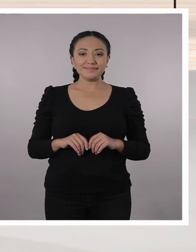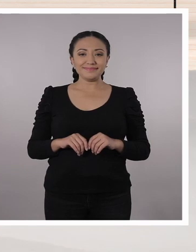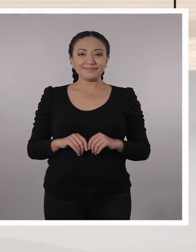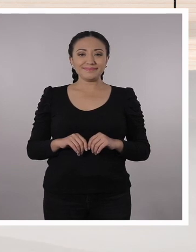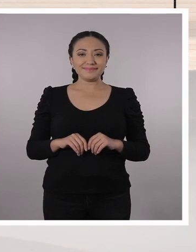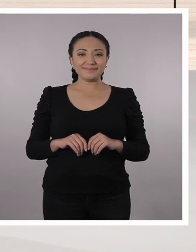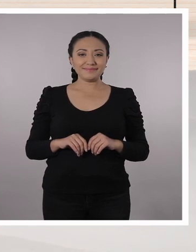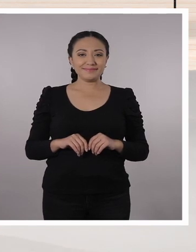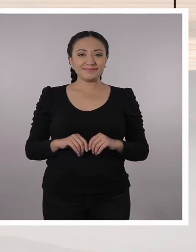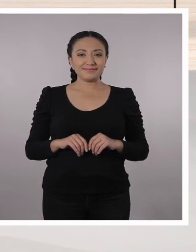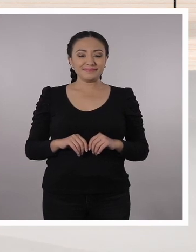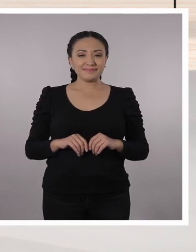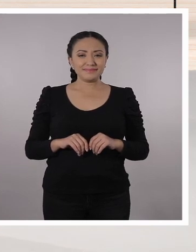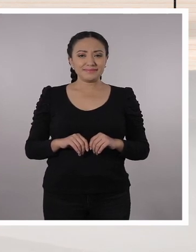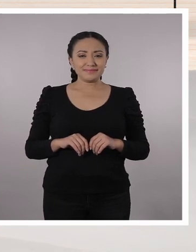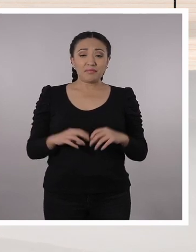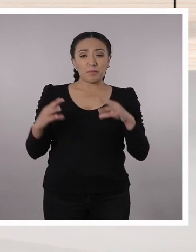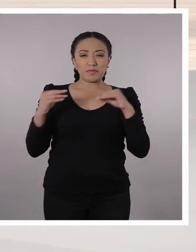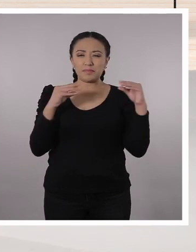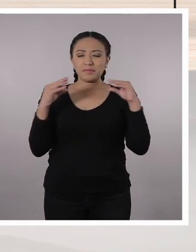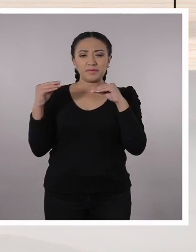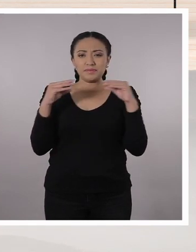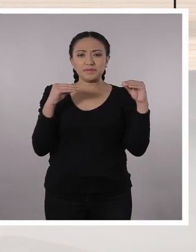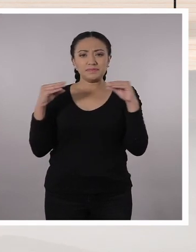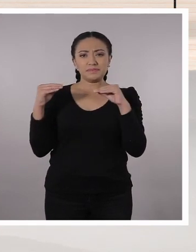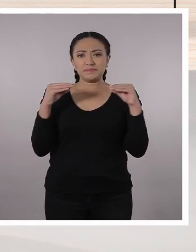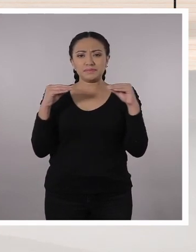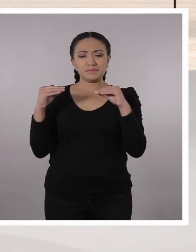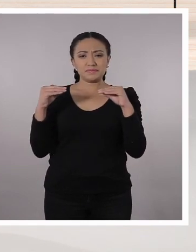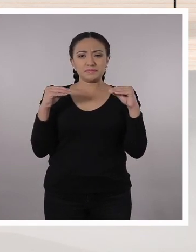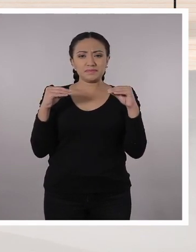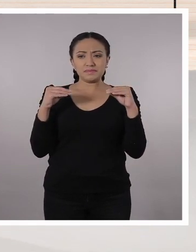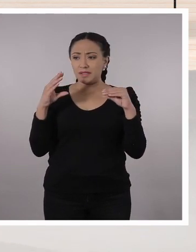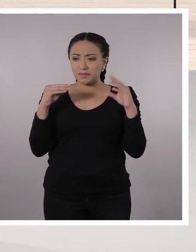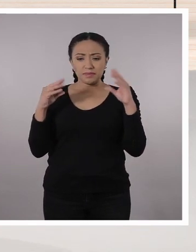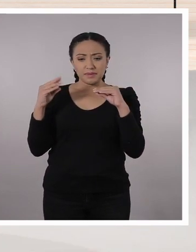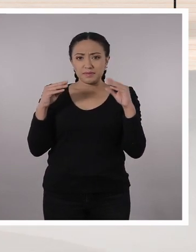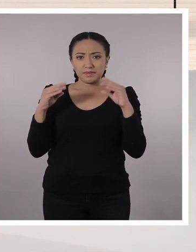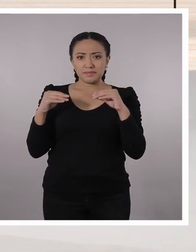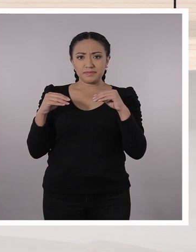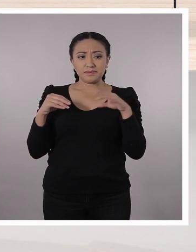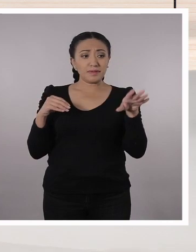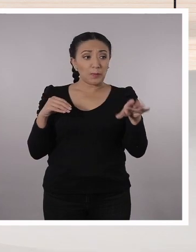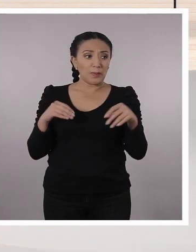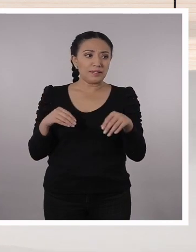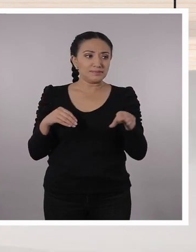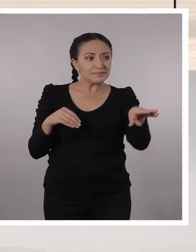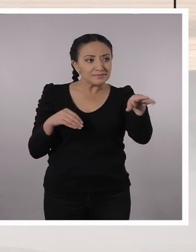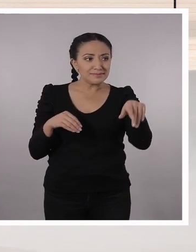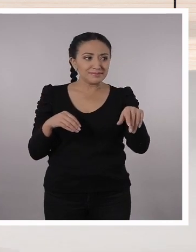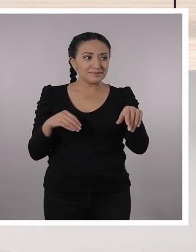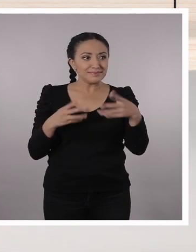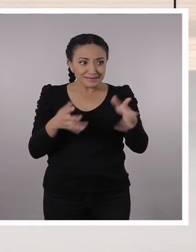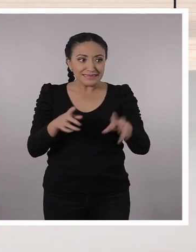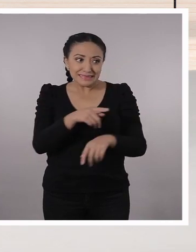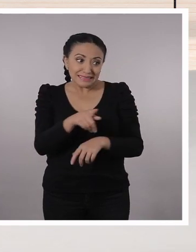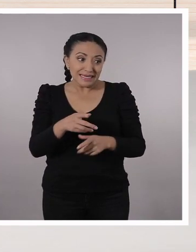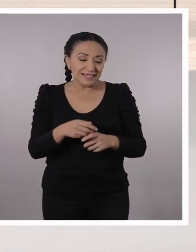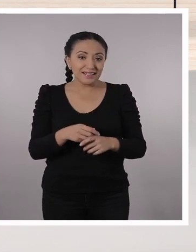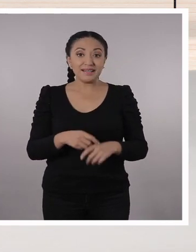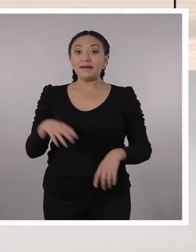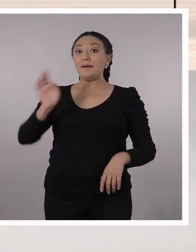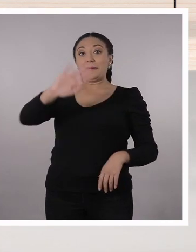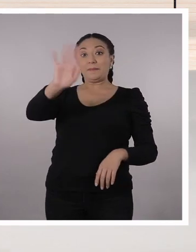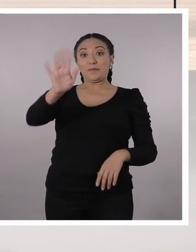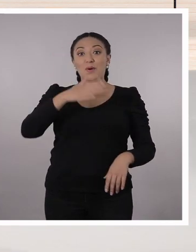Y no sé si se ve el verde de los árboles. No sé si hay. Profe, los chicos y chicas están viéndonos. Hola, ¿cómo están